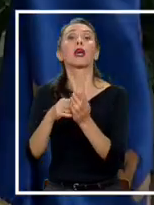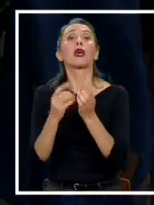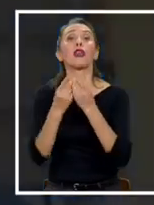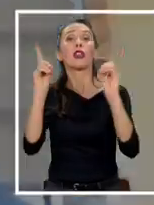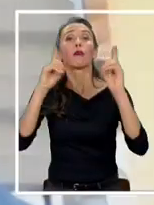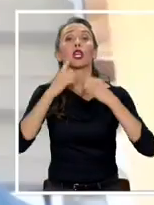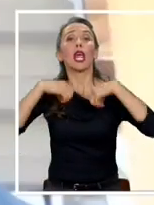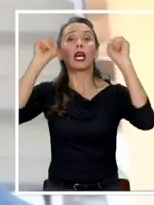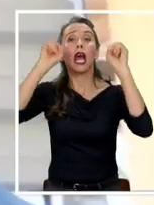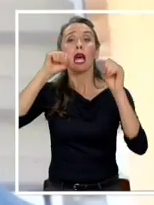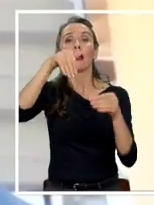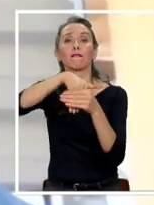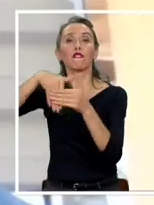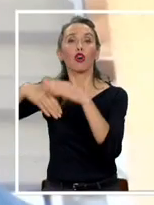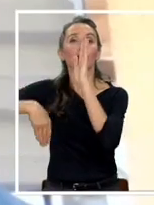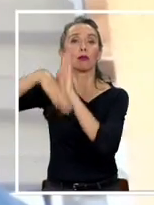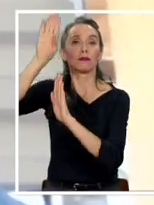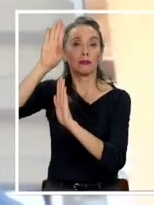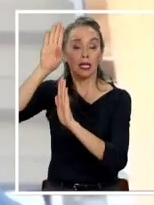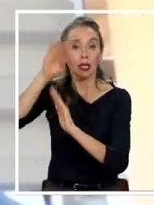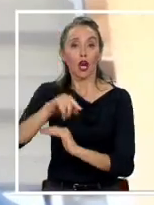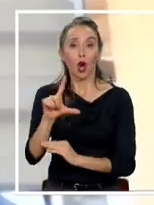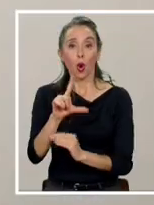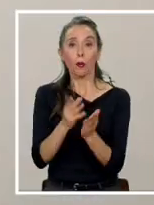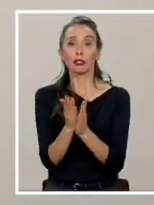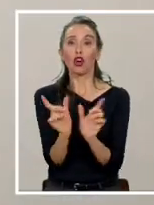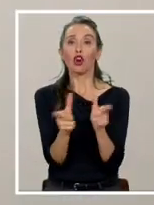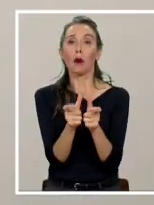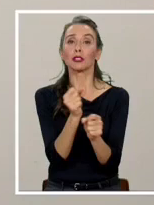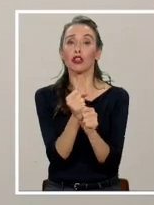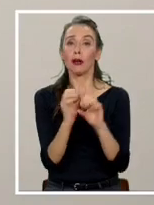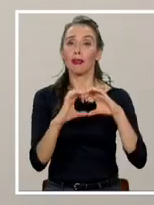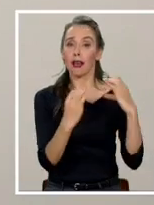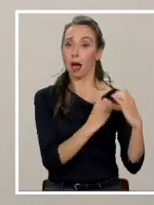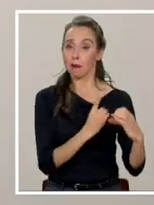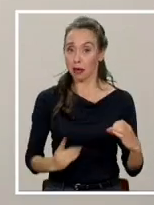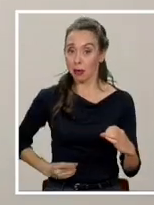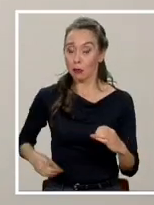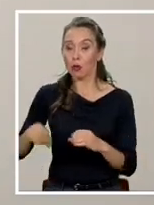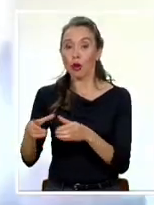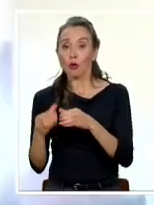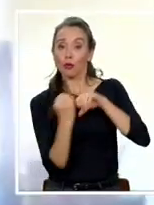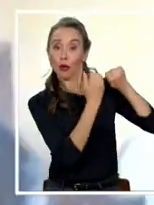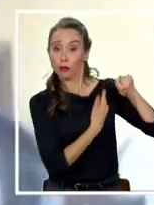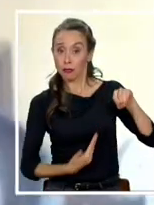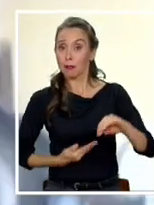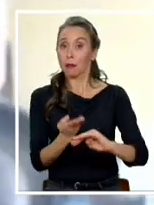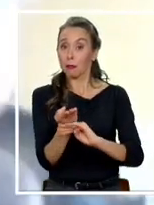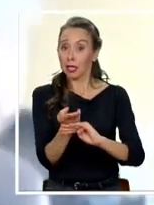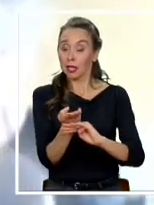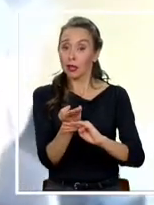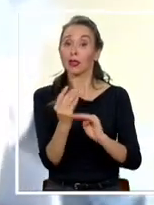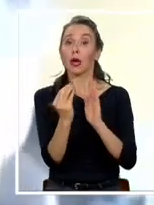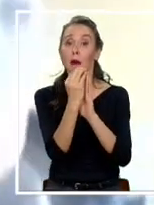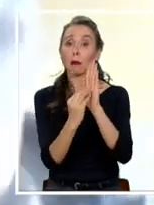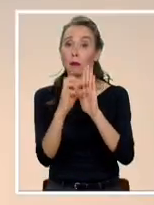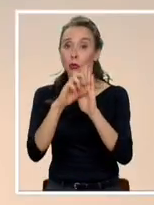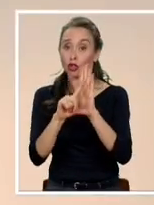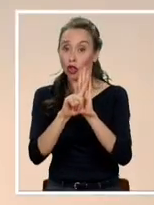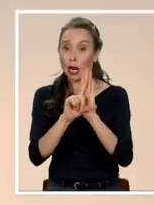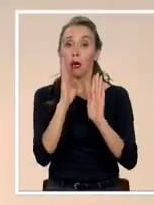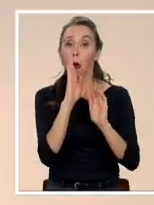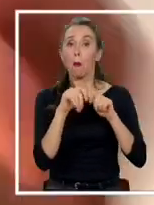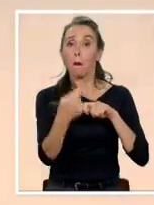tiene más votos. Este lunes se inició la discusión en la Comisión de Trabajo. Allí la oposición pidió sacar el aumento de la cotización del proyecto,